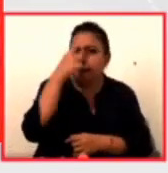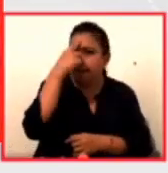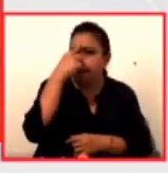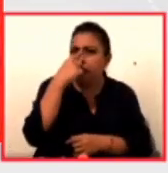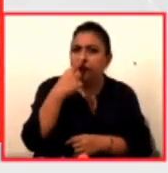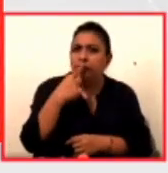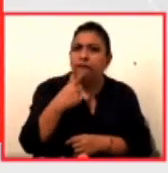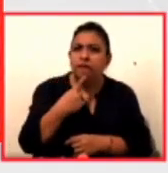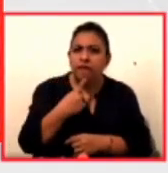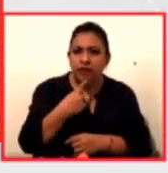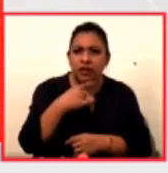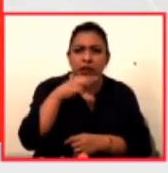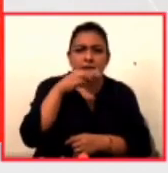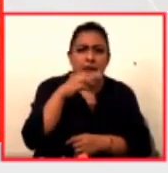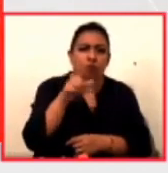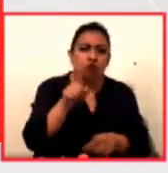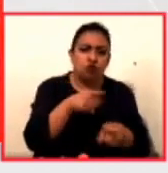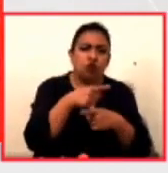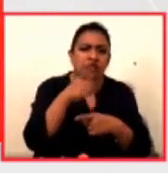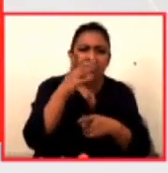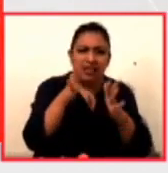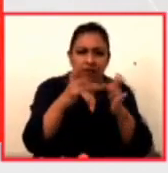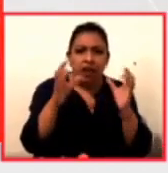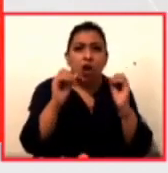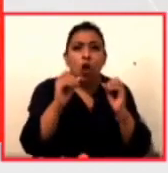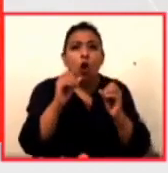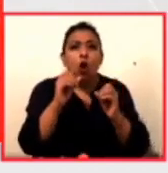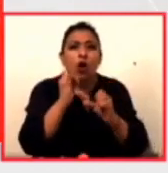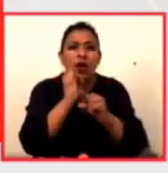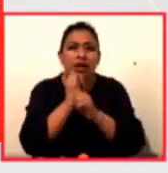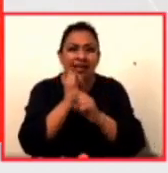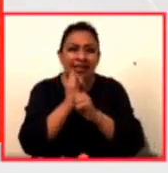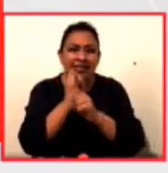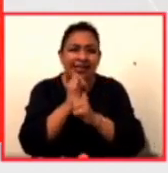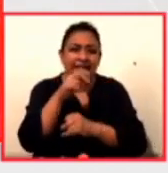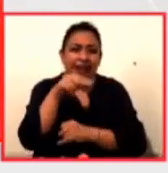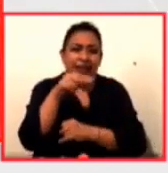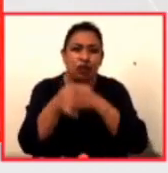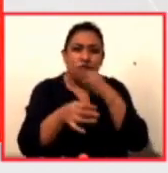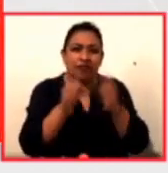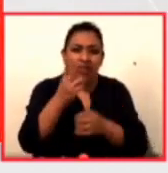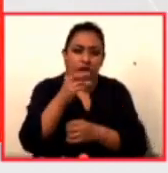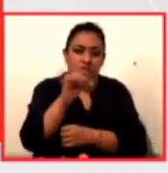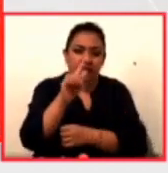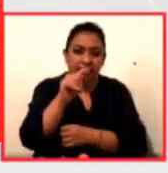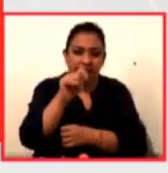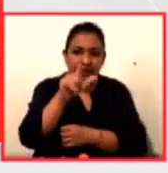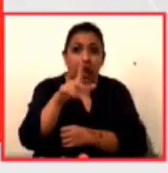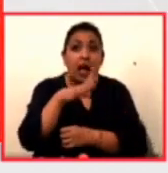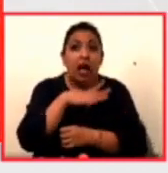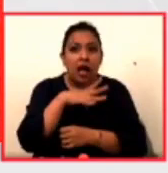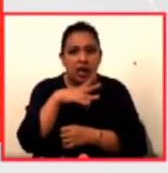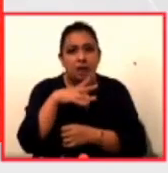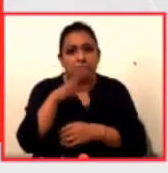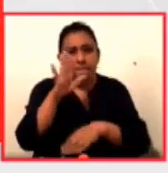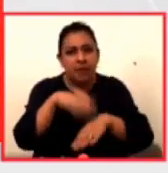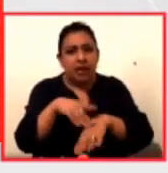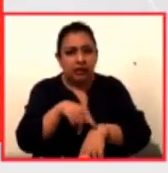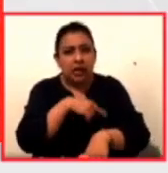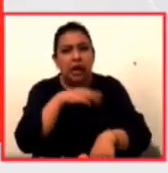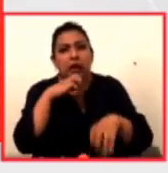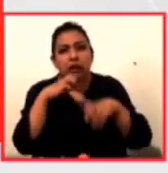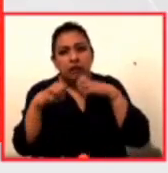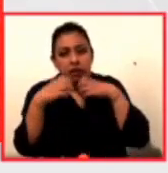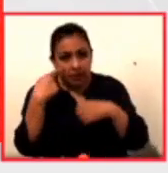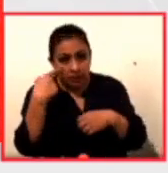Music France como también en la plataforma Noticias 22 Digital en donde hay un texto mucho más extenso que da cuenta de todo